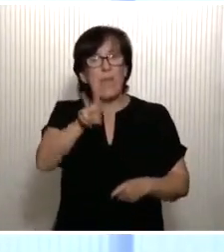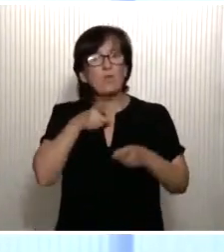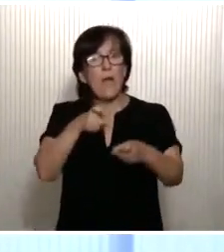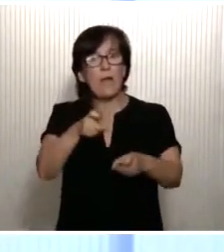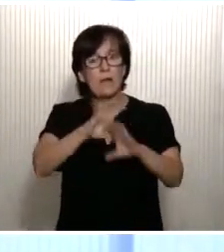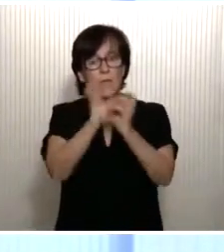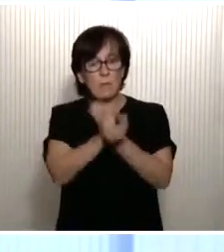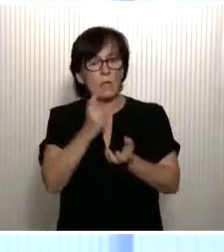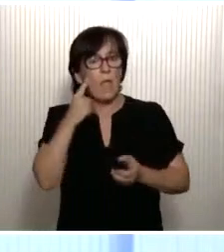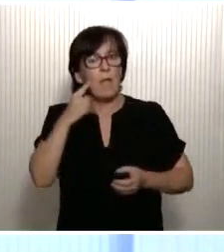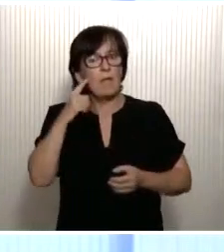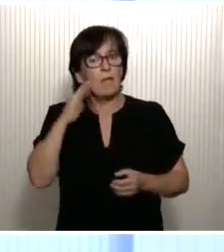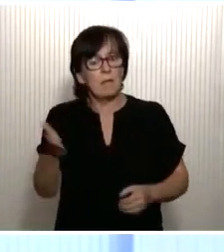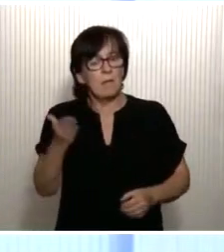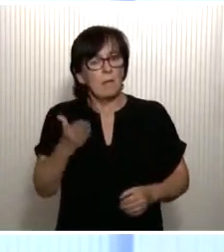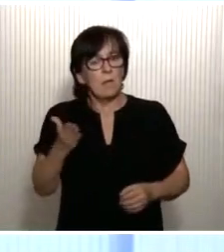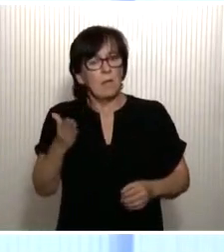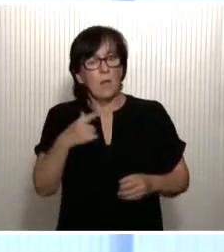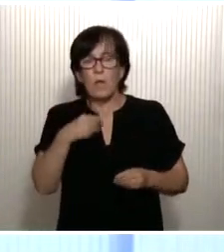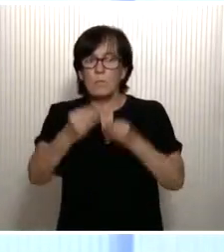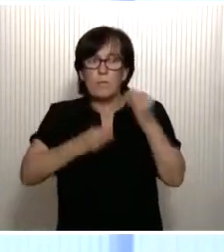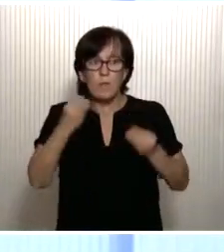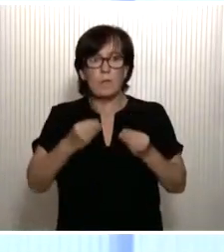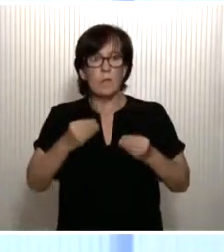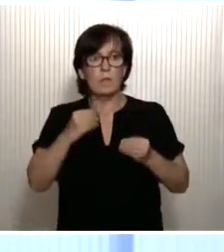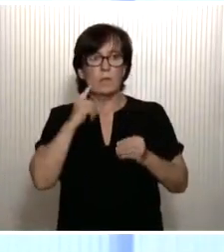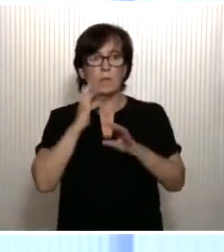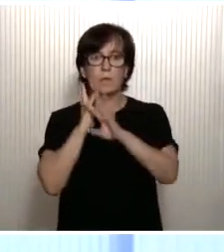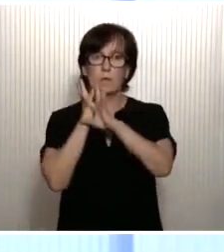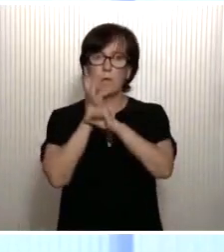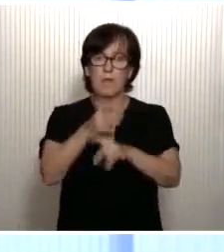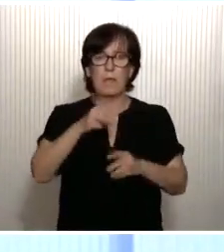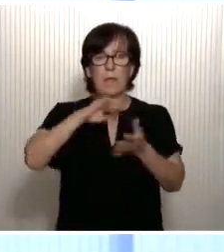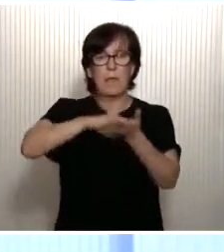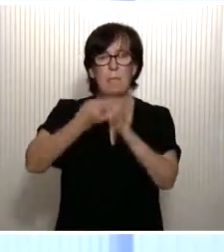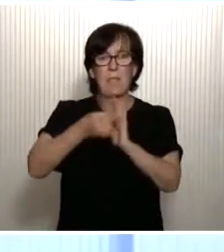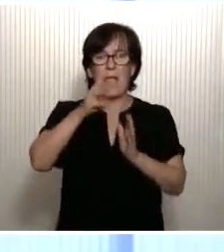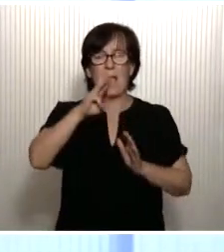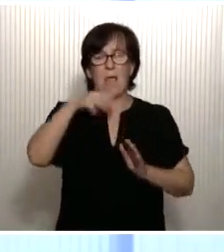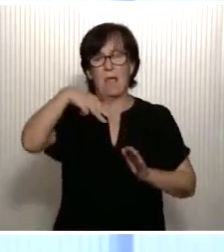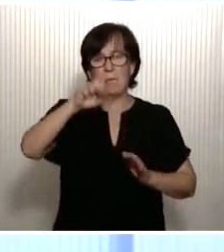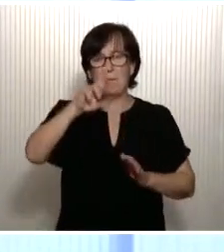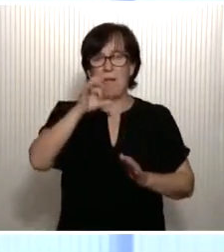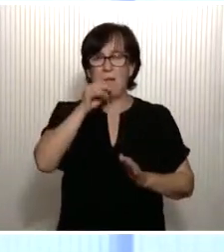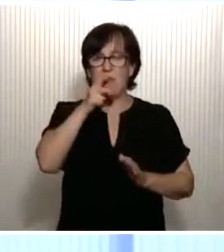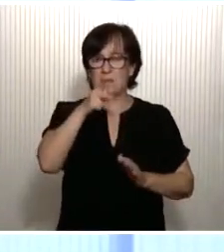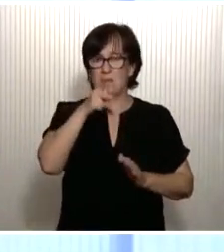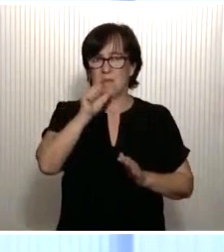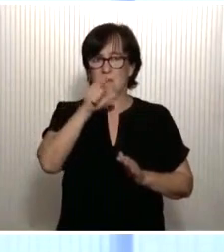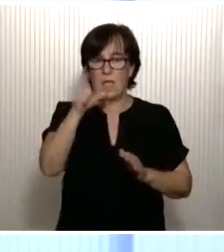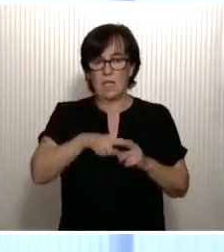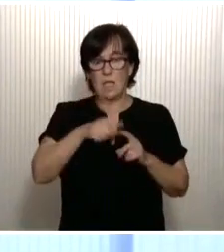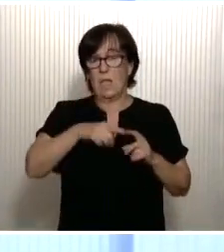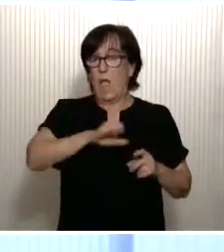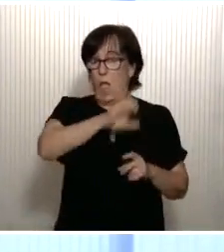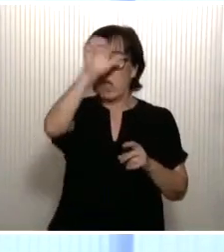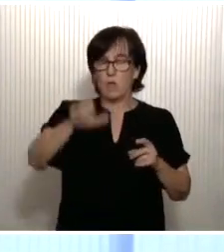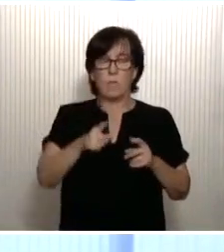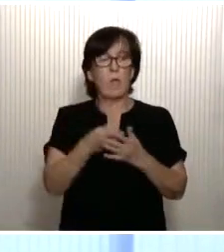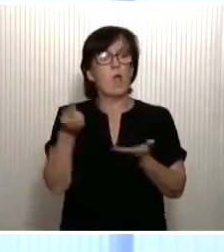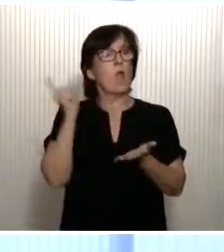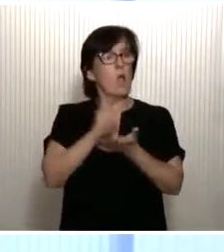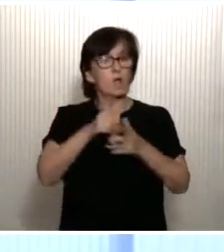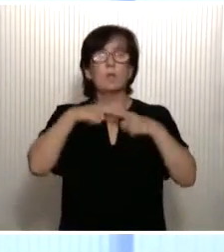cuando vimos pasar de largo la comitiva del Plan Marsa, al que sí socorrió al resto de la Europa Occidental. Volvió,